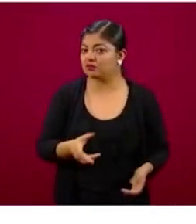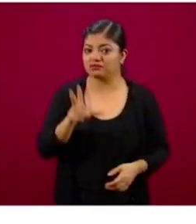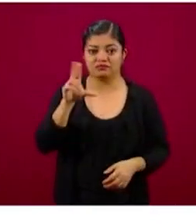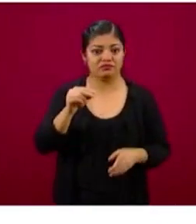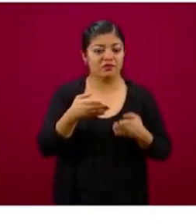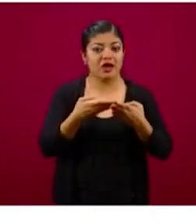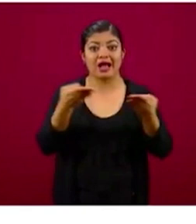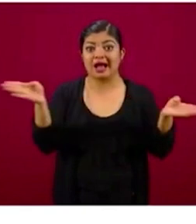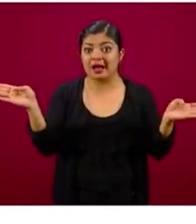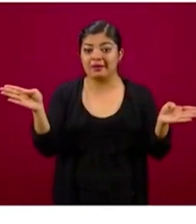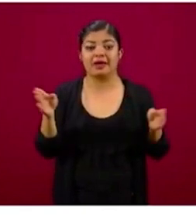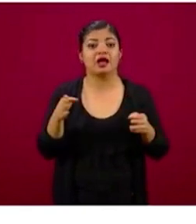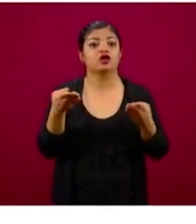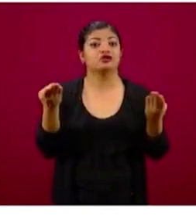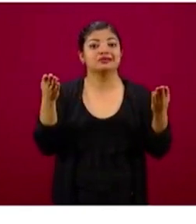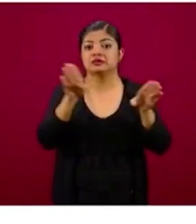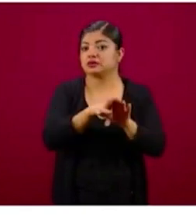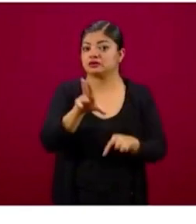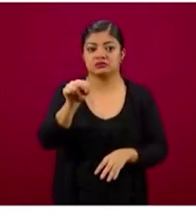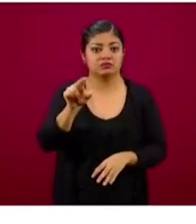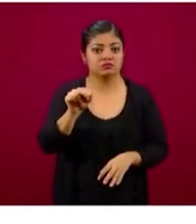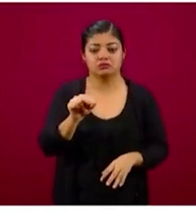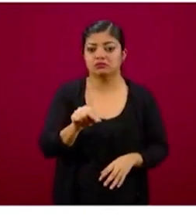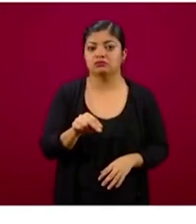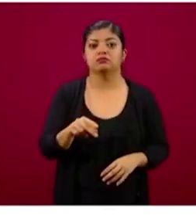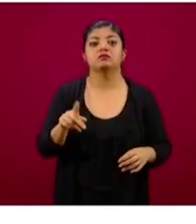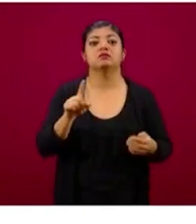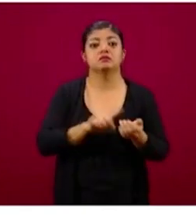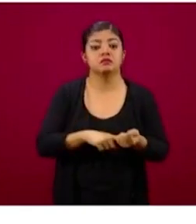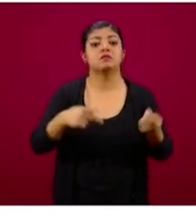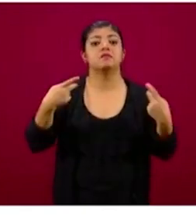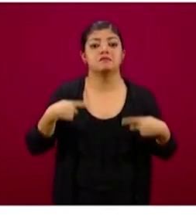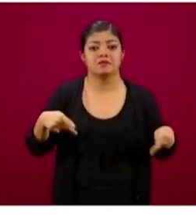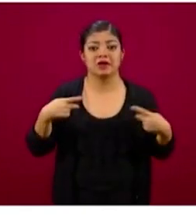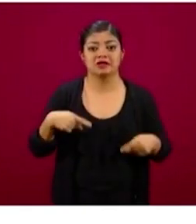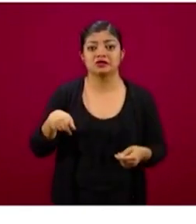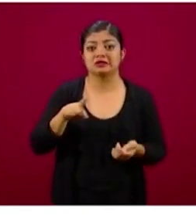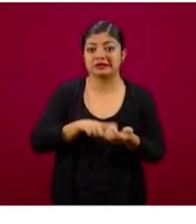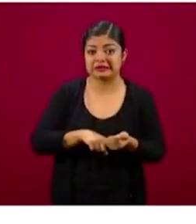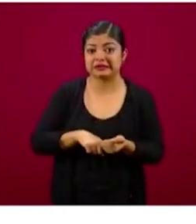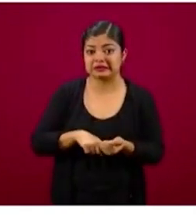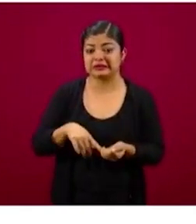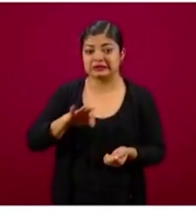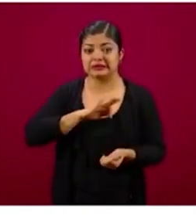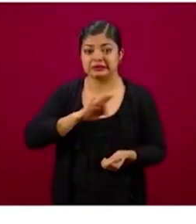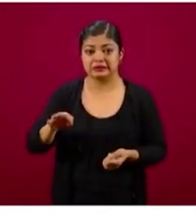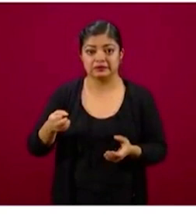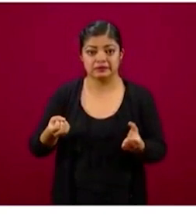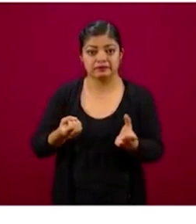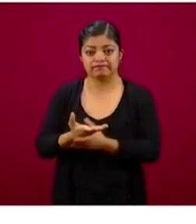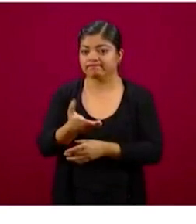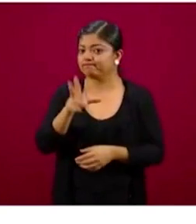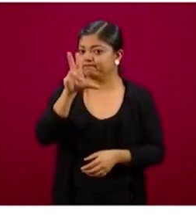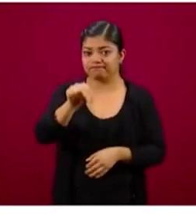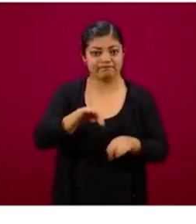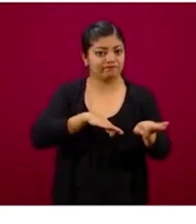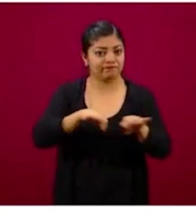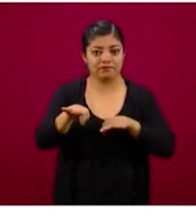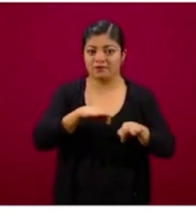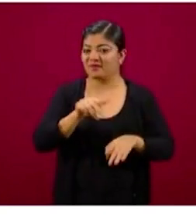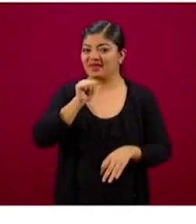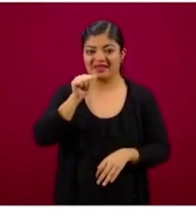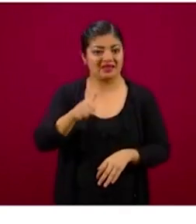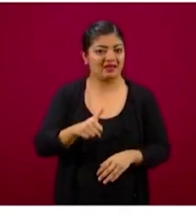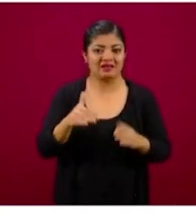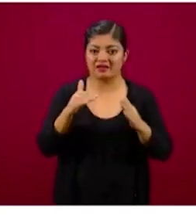abierto ni cerrado, significa que las personas vulnerables no van a ni a trabajar ni a